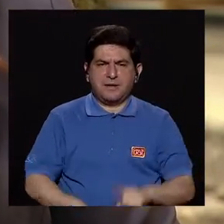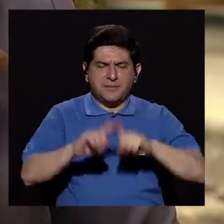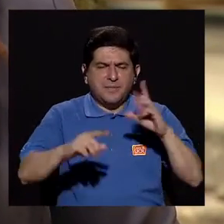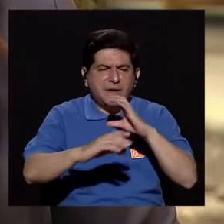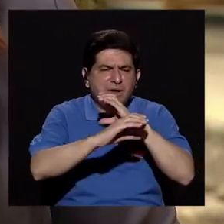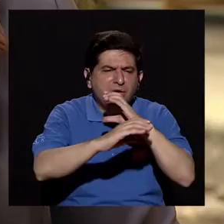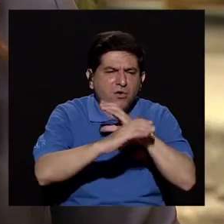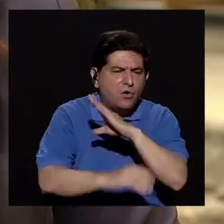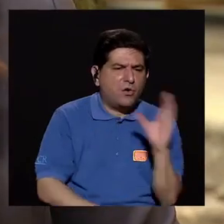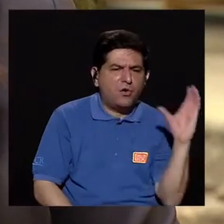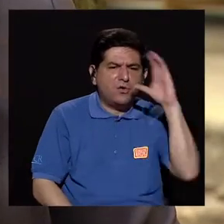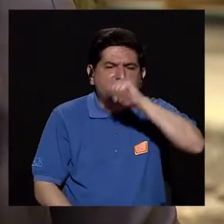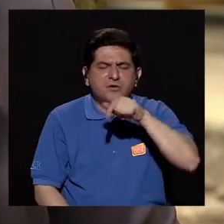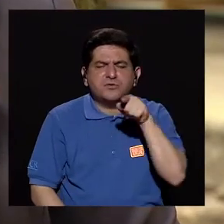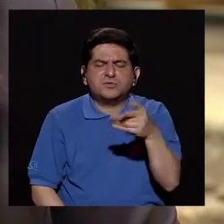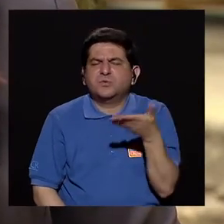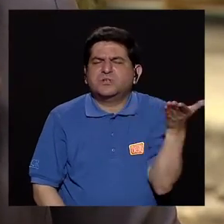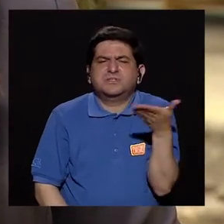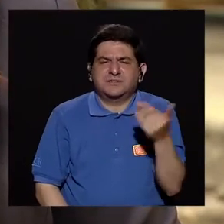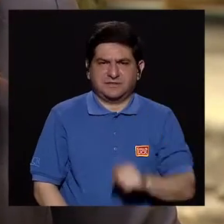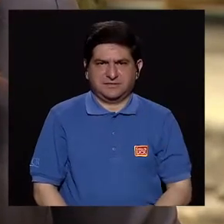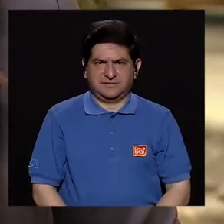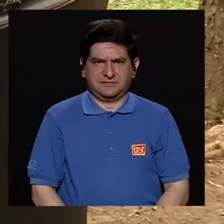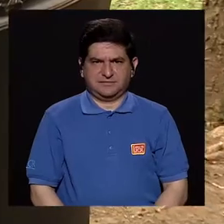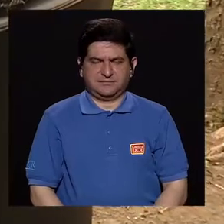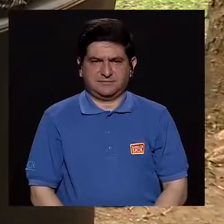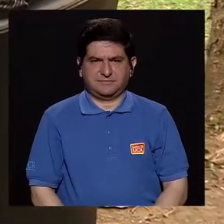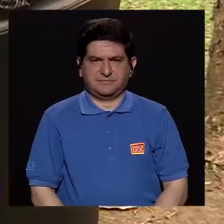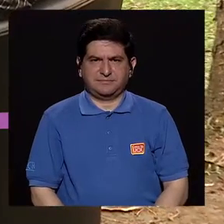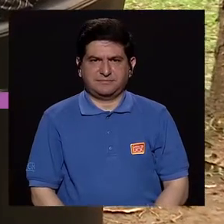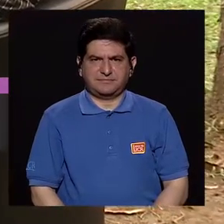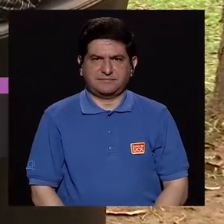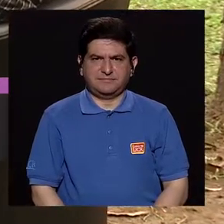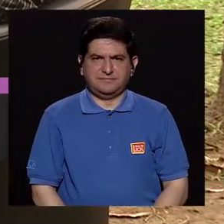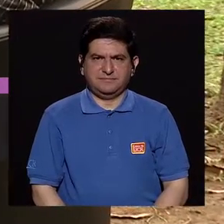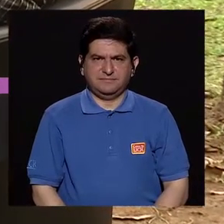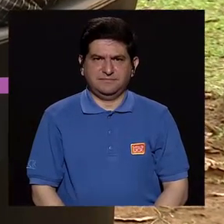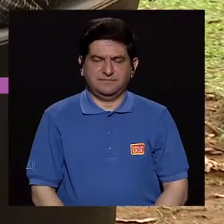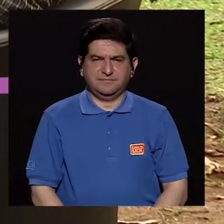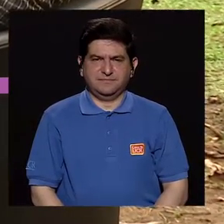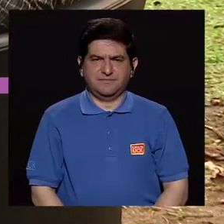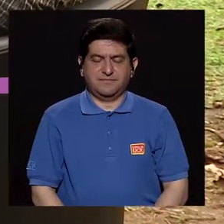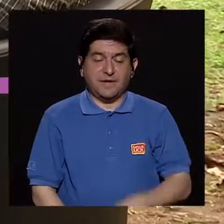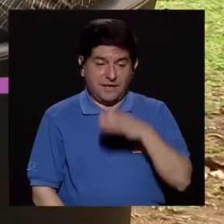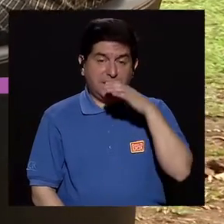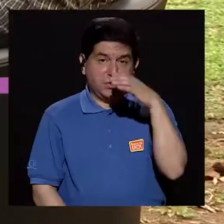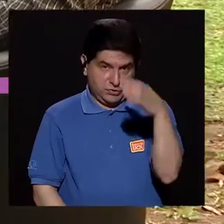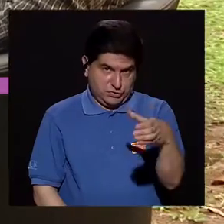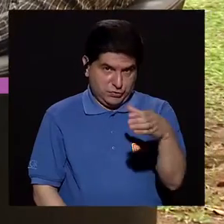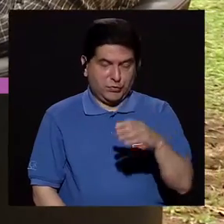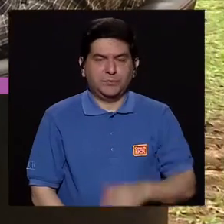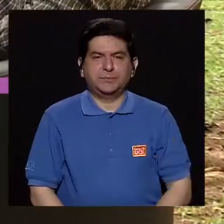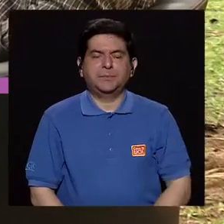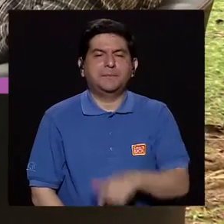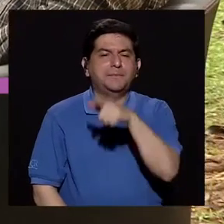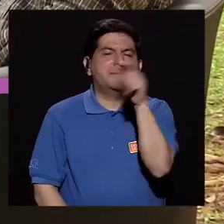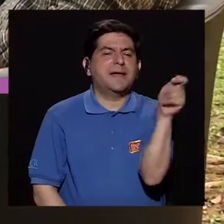qué cuidados cuando tenemos esos lunares, por ejemplo? Sí. Bueno, lo que se recomienda,